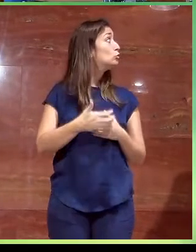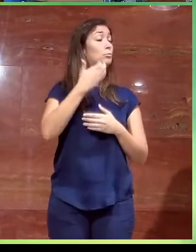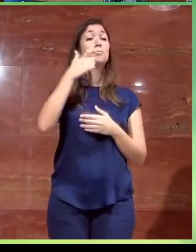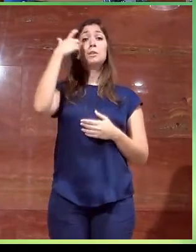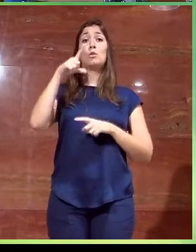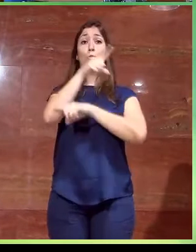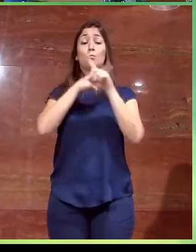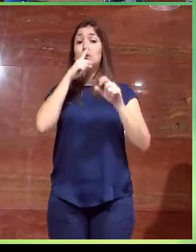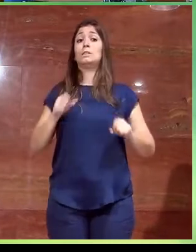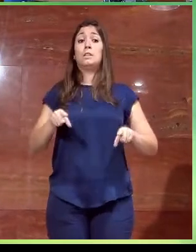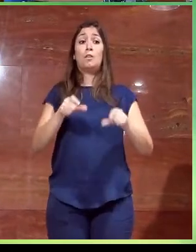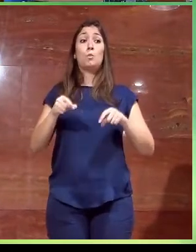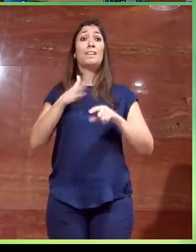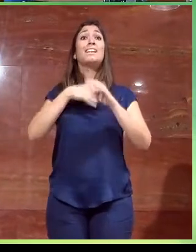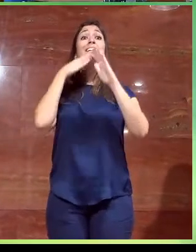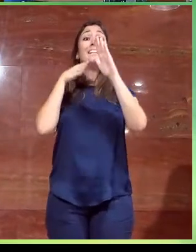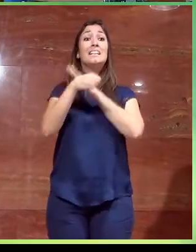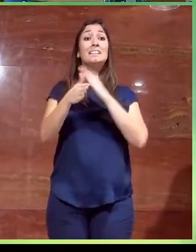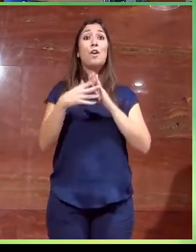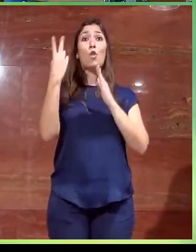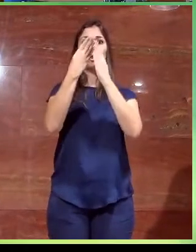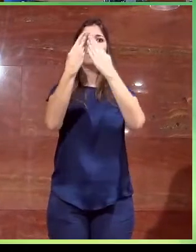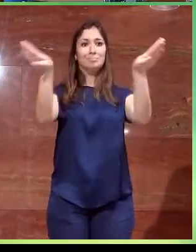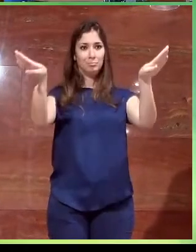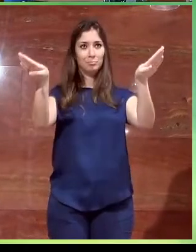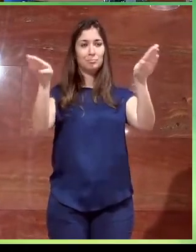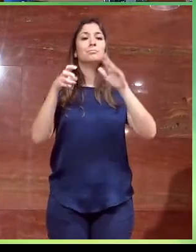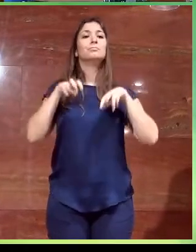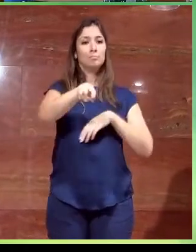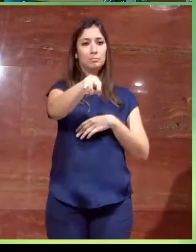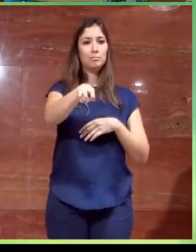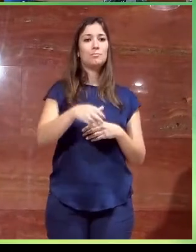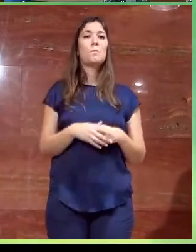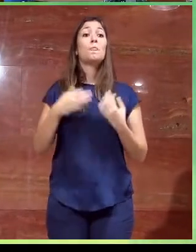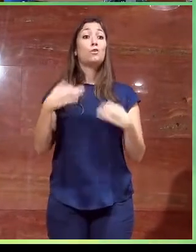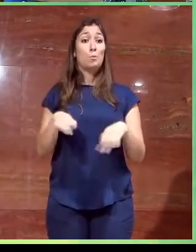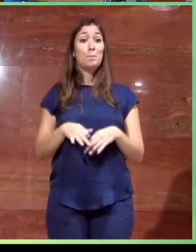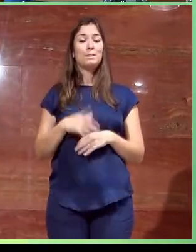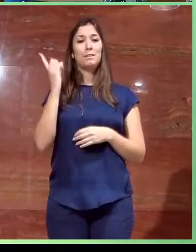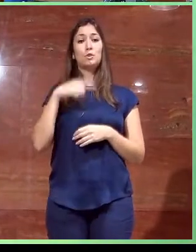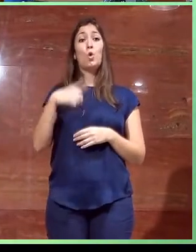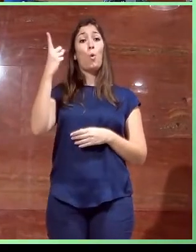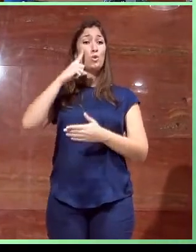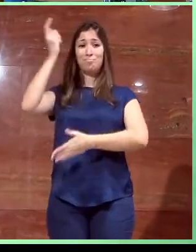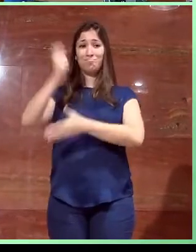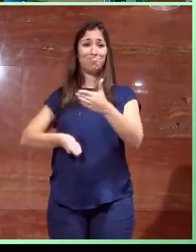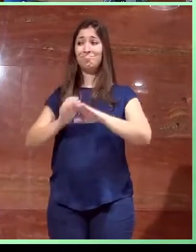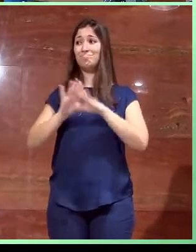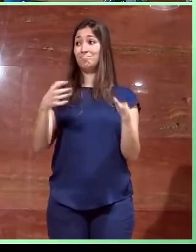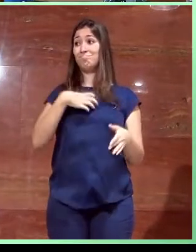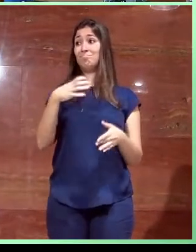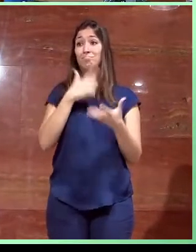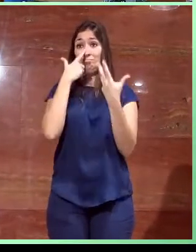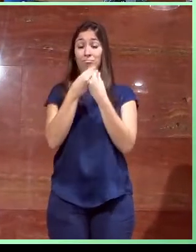unidad reducida, usuaria de silla de ruedas, para poder acceder, tendría que abrir las dos puertas, abrir las dos puertas, perdón, normalmente una de las hojas está enclavada y